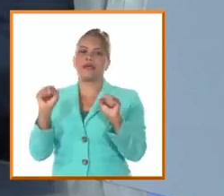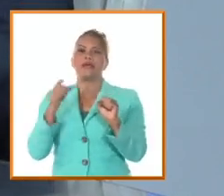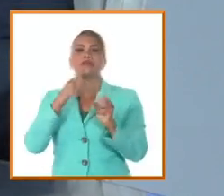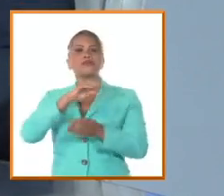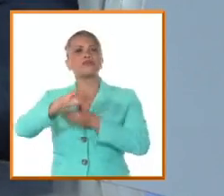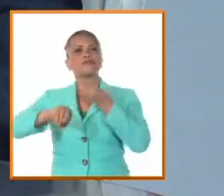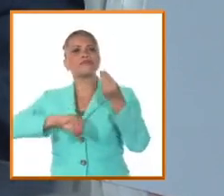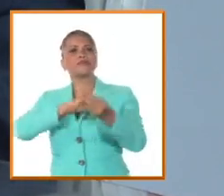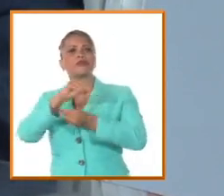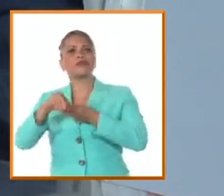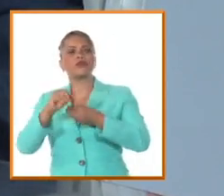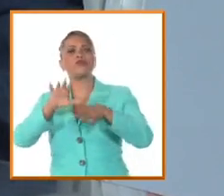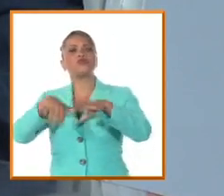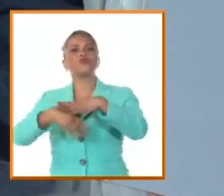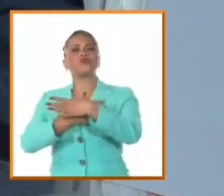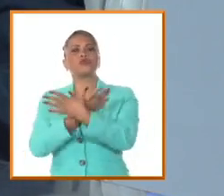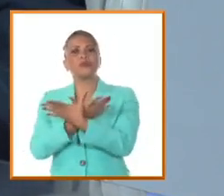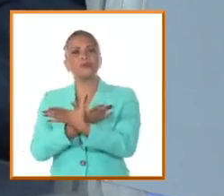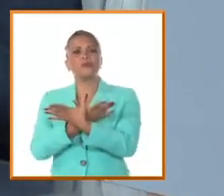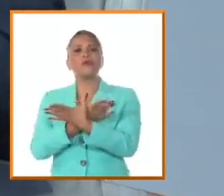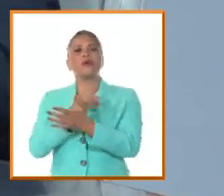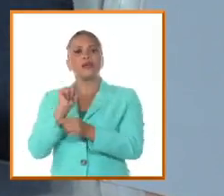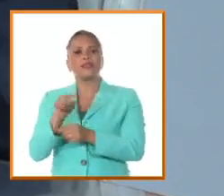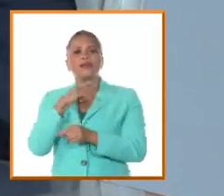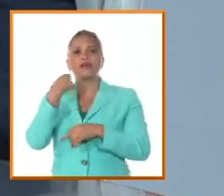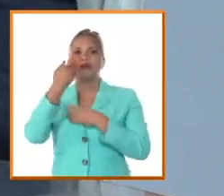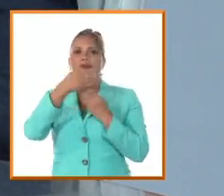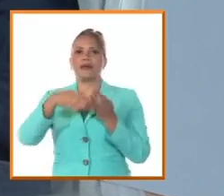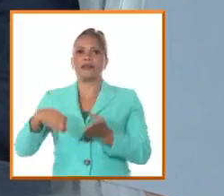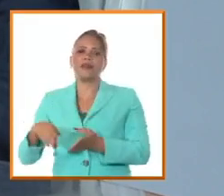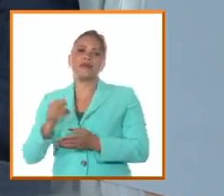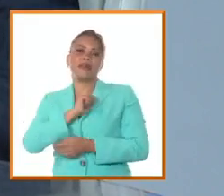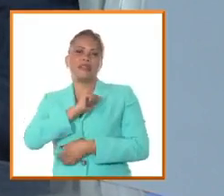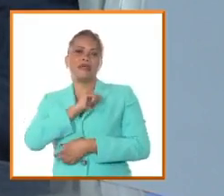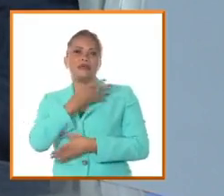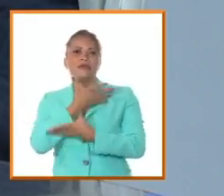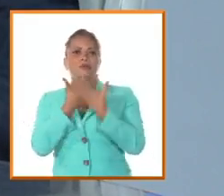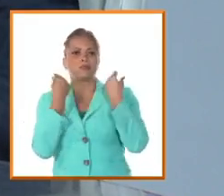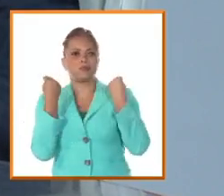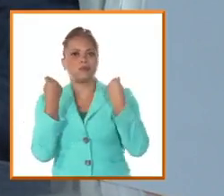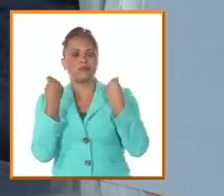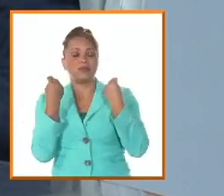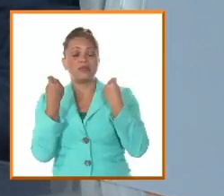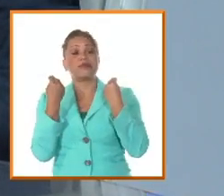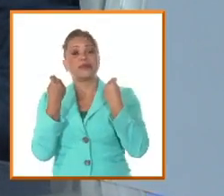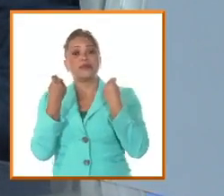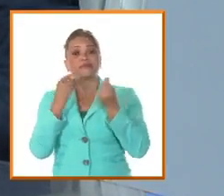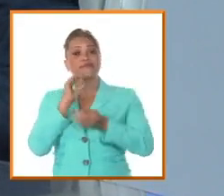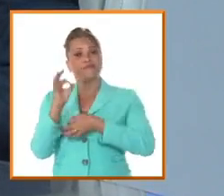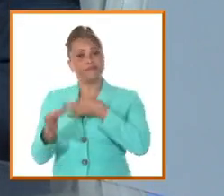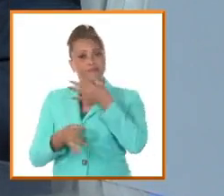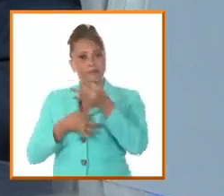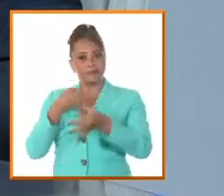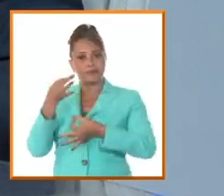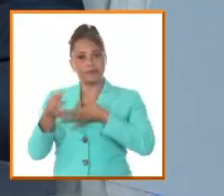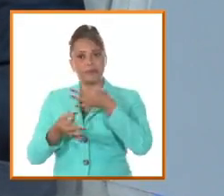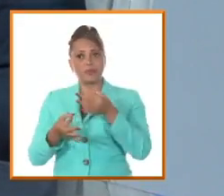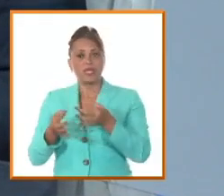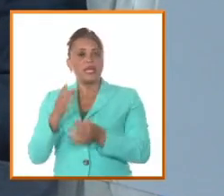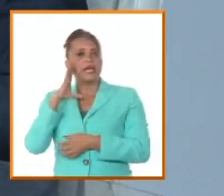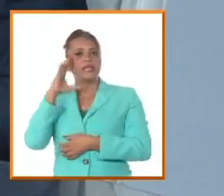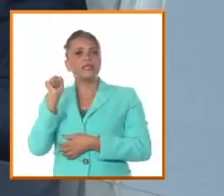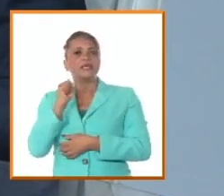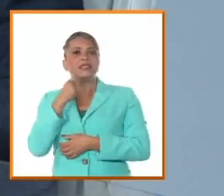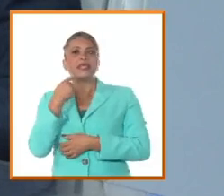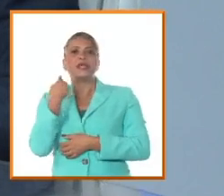convertirse en un gran símbolo de ese cadáver que quisieron desaparecer. Mira, no se puede entender la